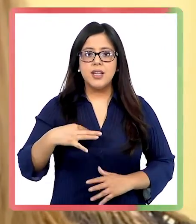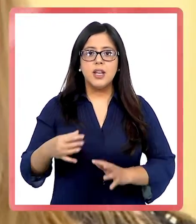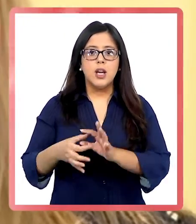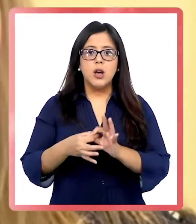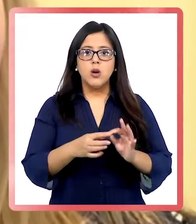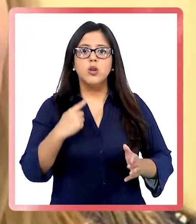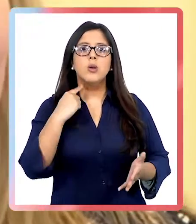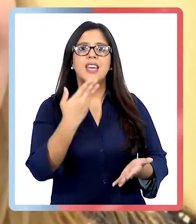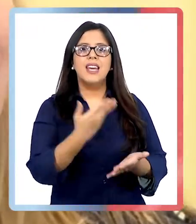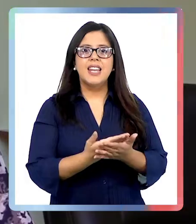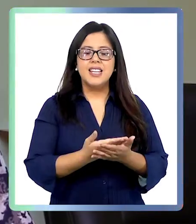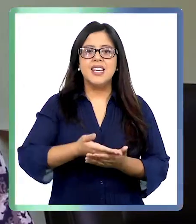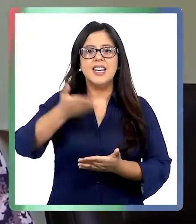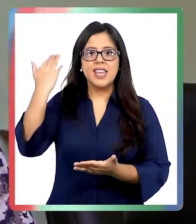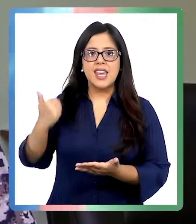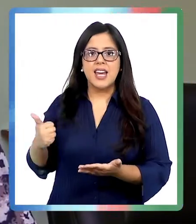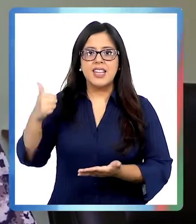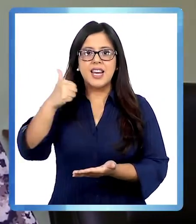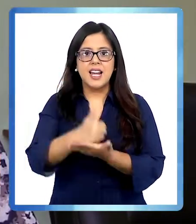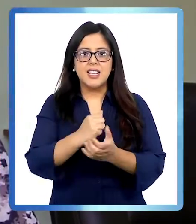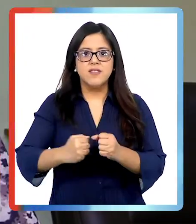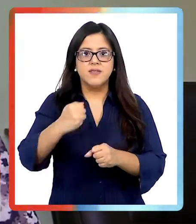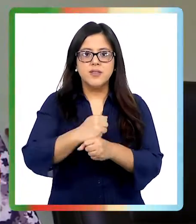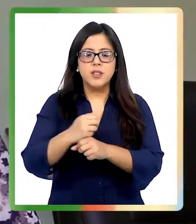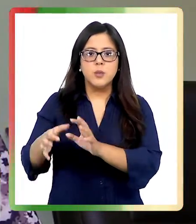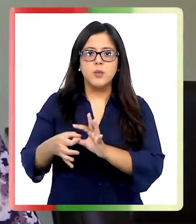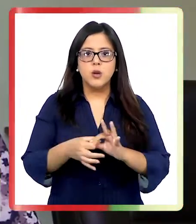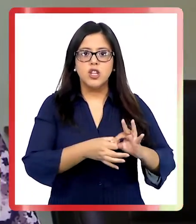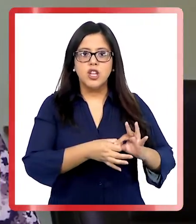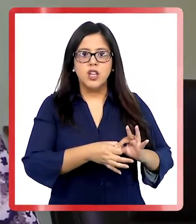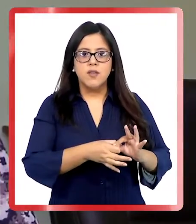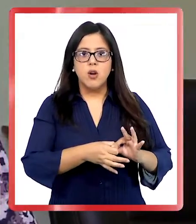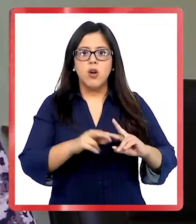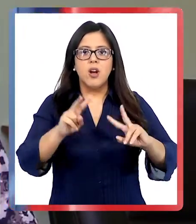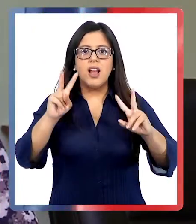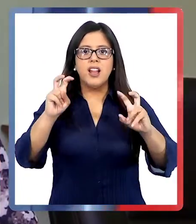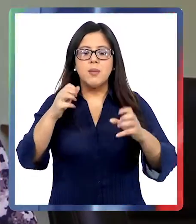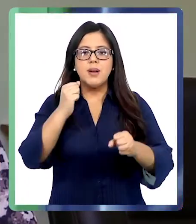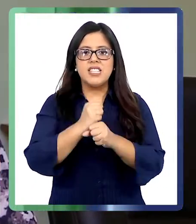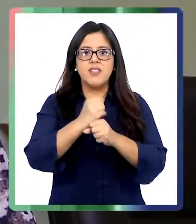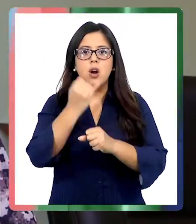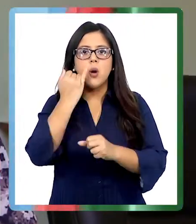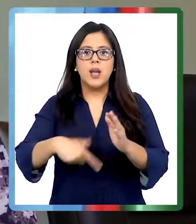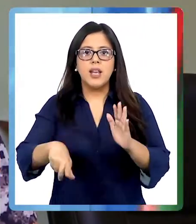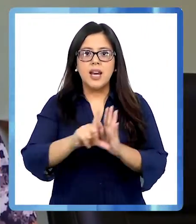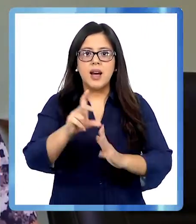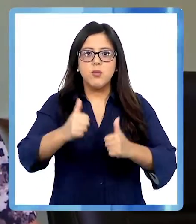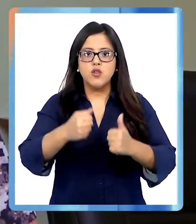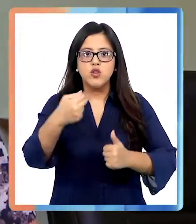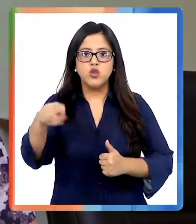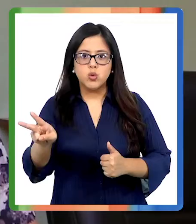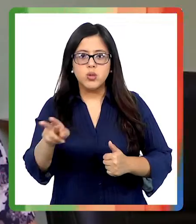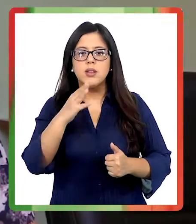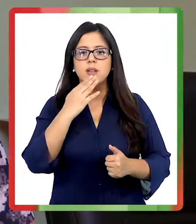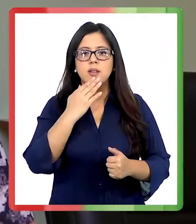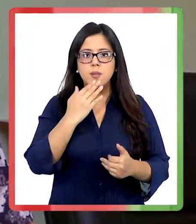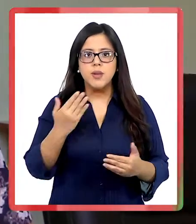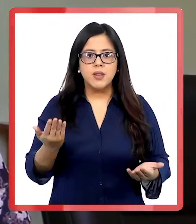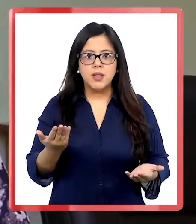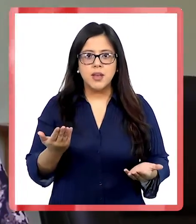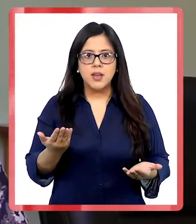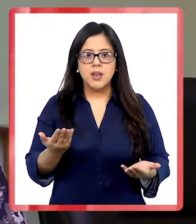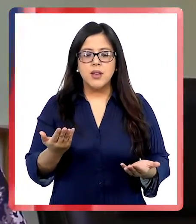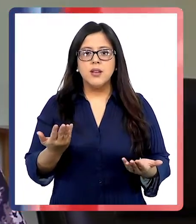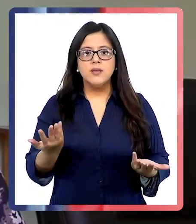para el cargo que desempeñó. En noviembre del año pasado efectuamos la demanda civil a raíz de la querella que había hecho el alcalde